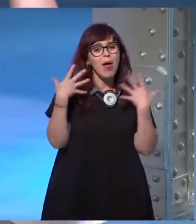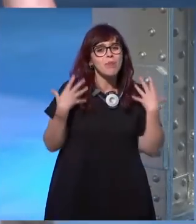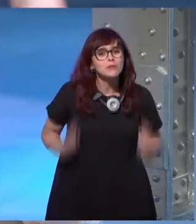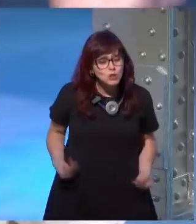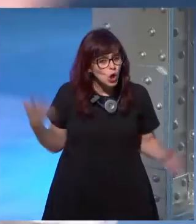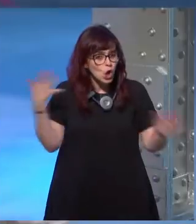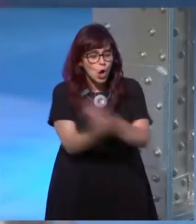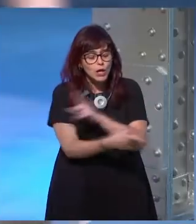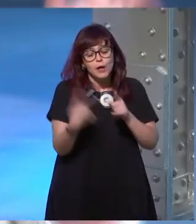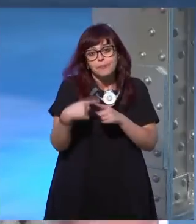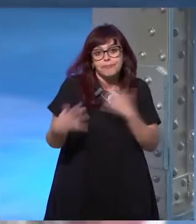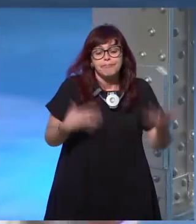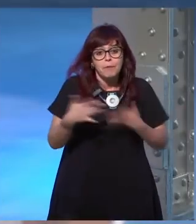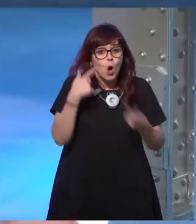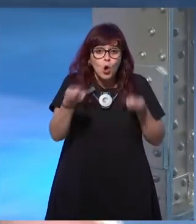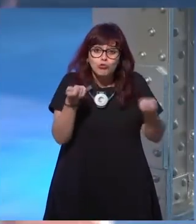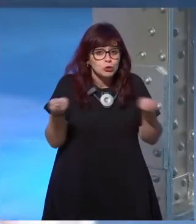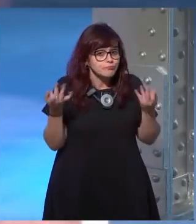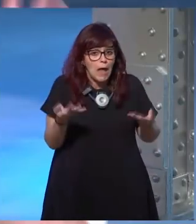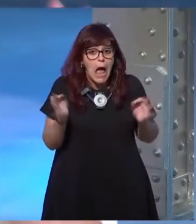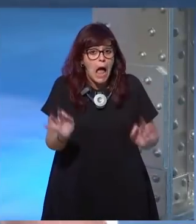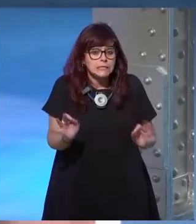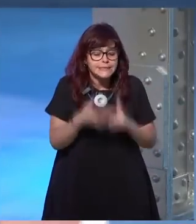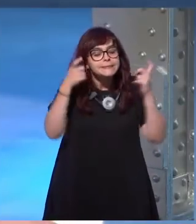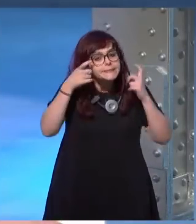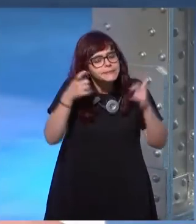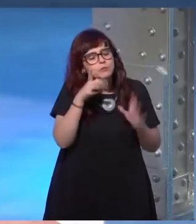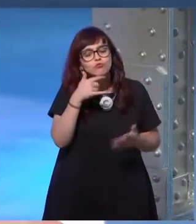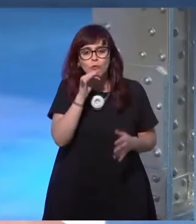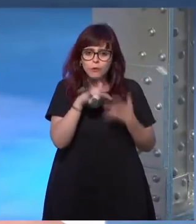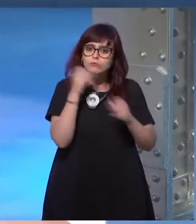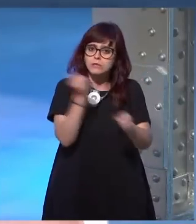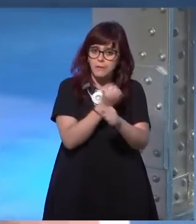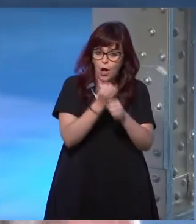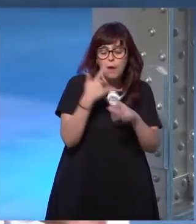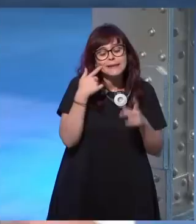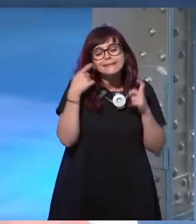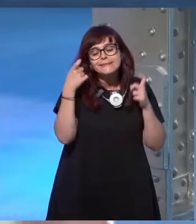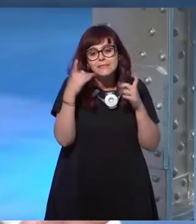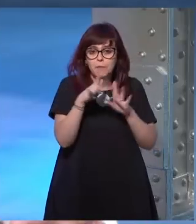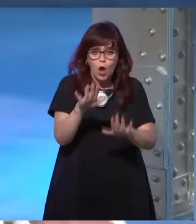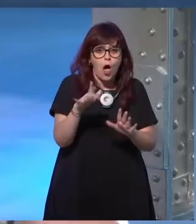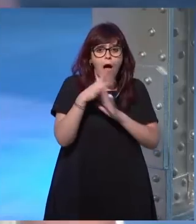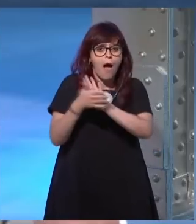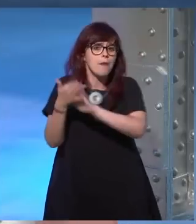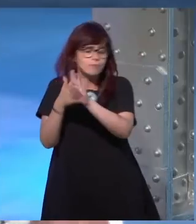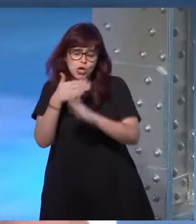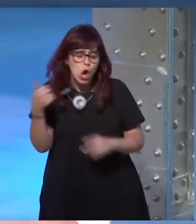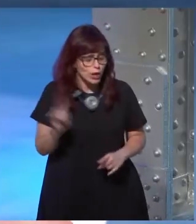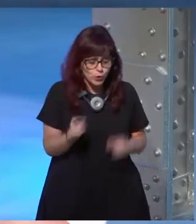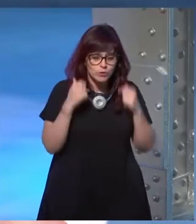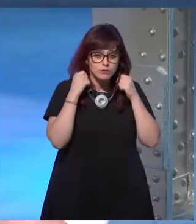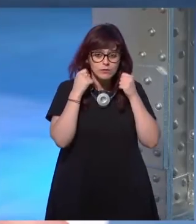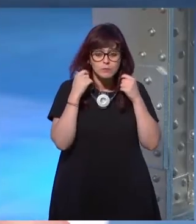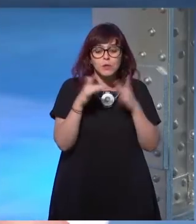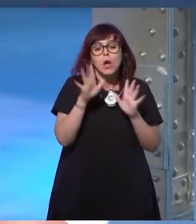y demás bueno pues trato de controlarla en la medida de lo posible sigo teniendo un trabajo convencional pero no quiero ni hablar de él lo que